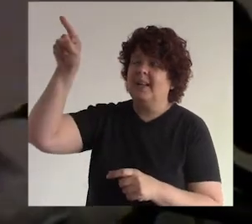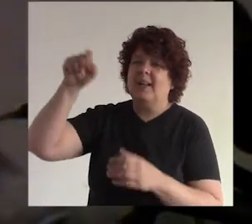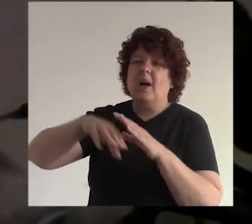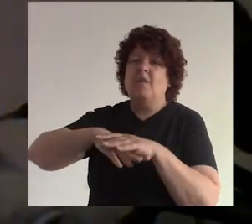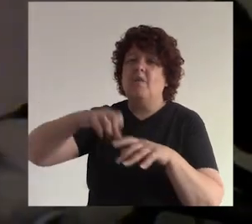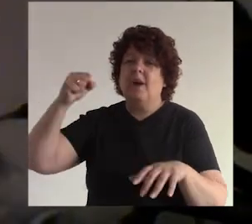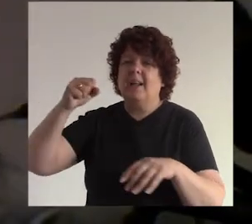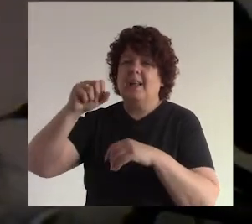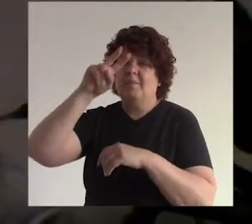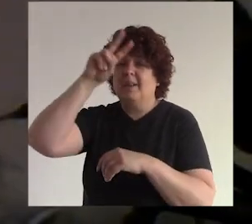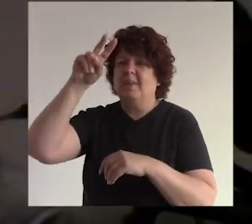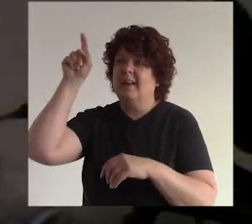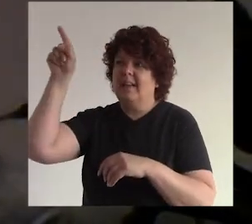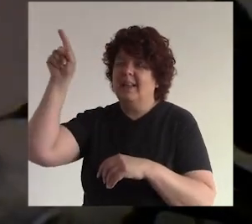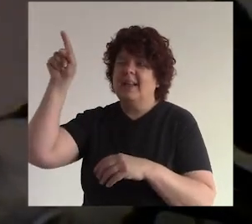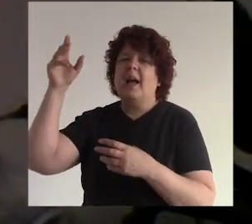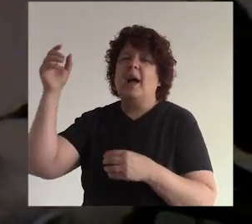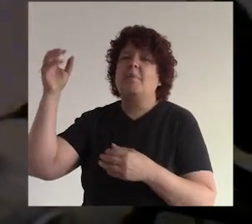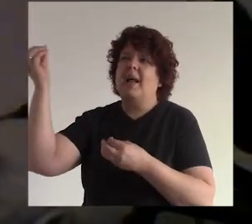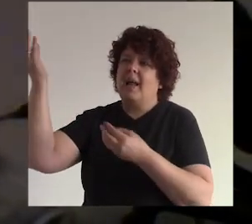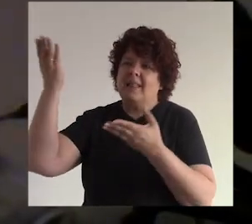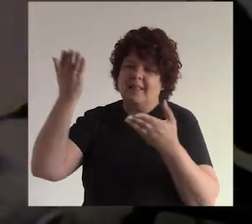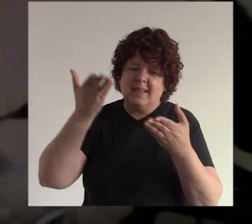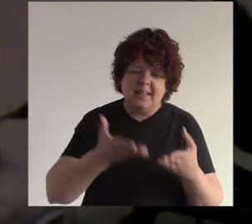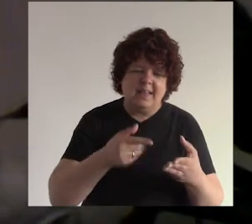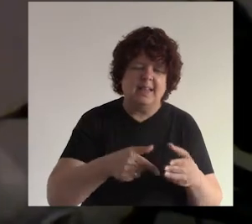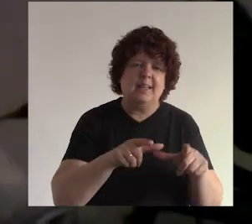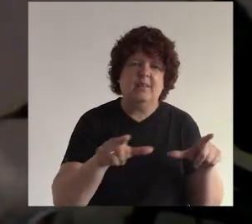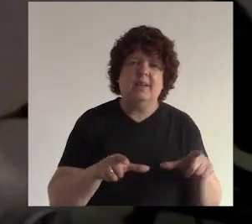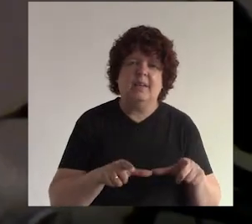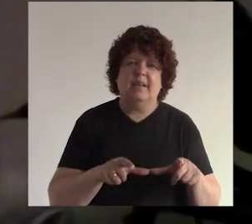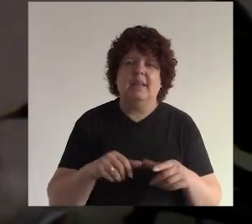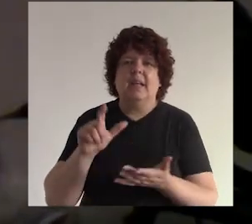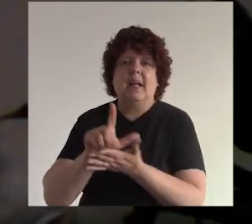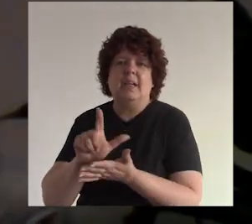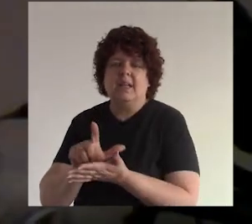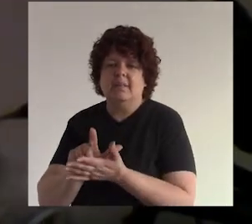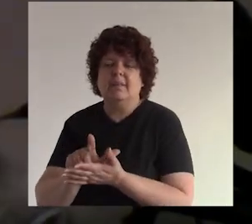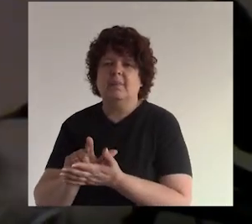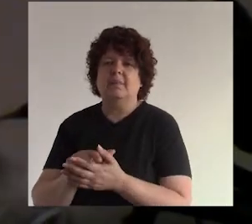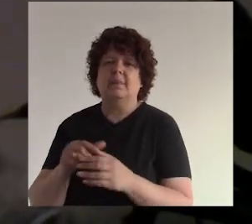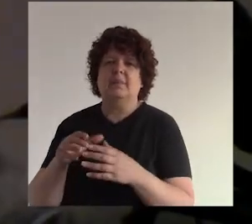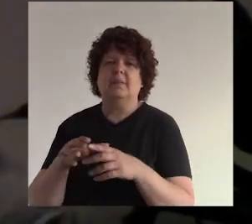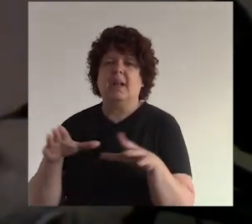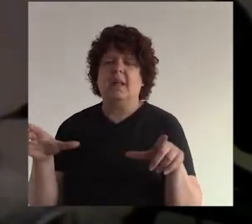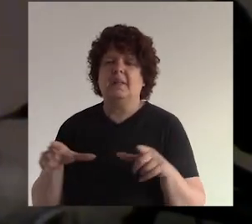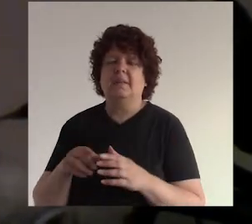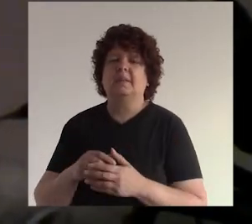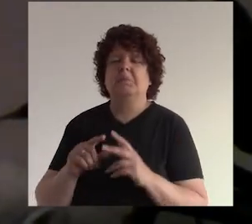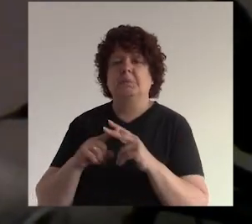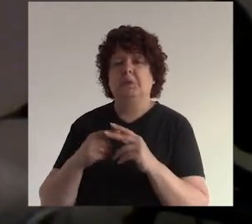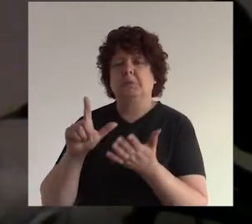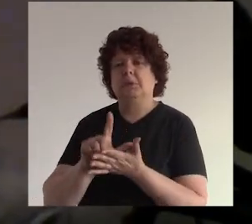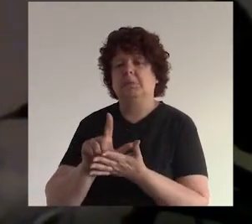a sus familiares dentro de Lima ¿ya? y empecé por Lima porque de hecho todo el Perú es muy grande ¿no? entonces dije voy a